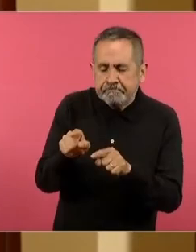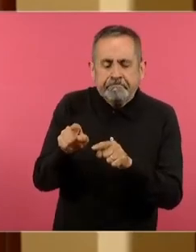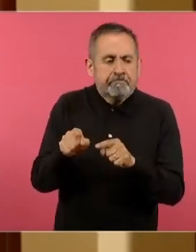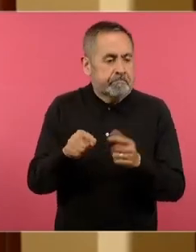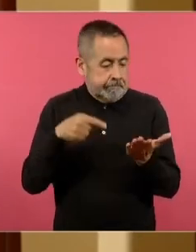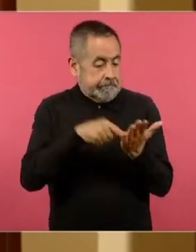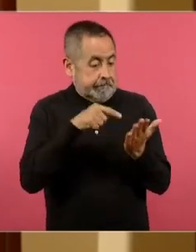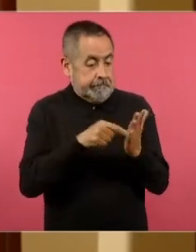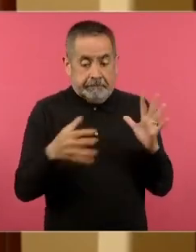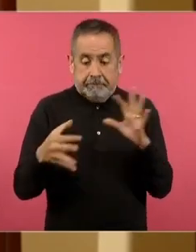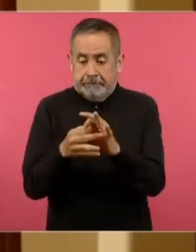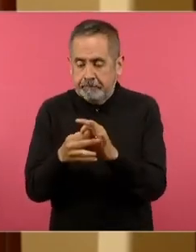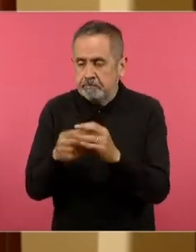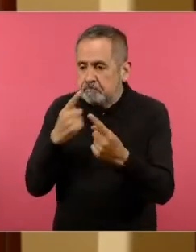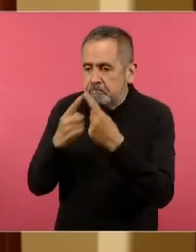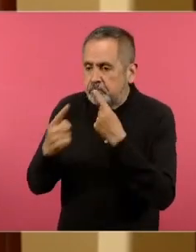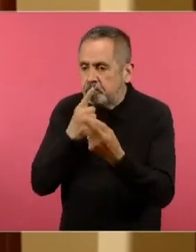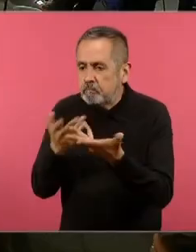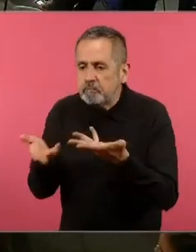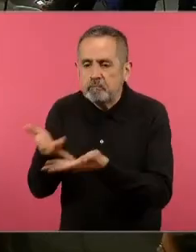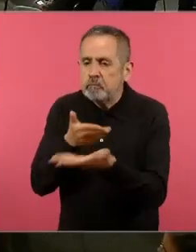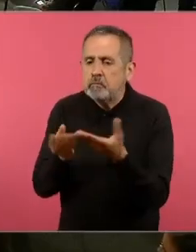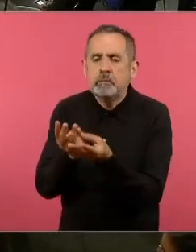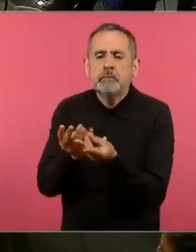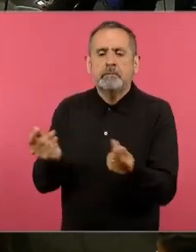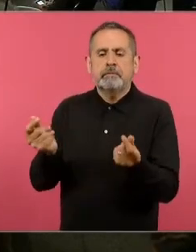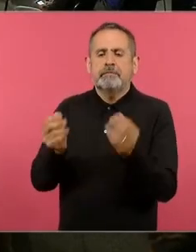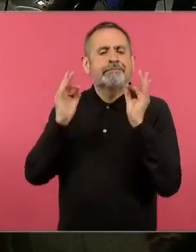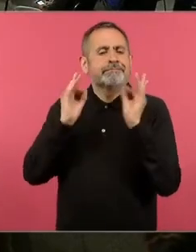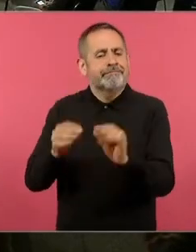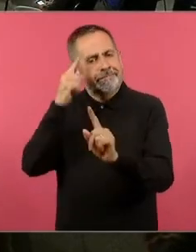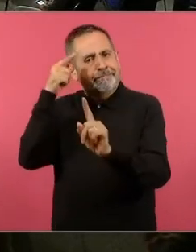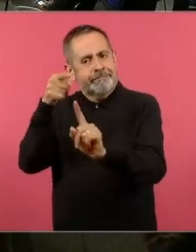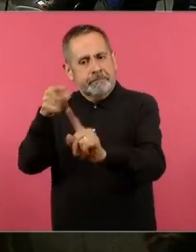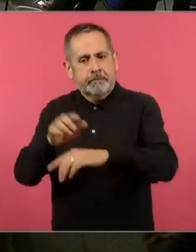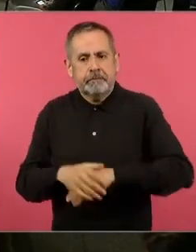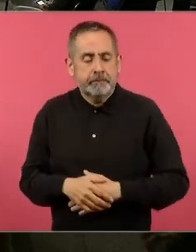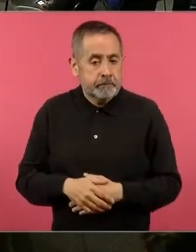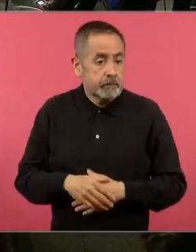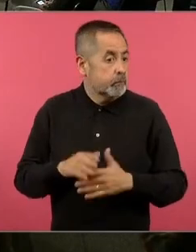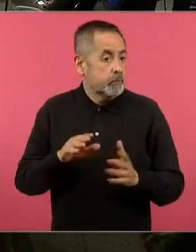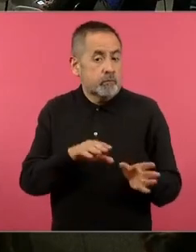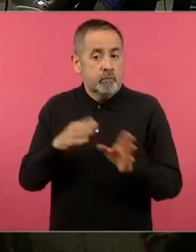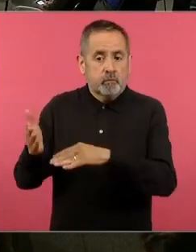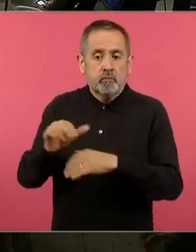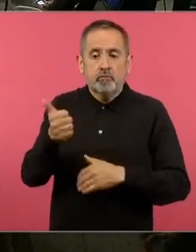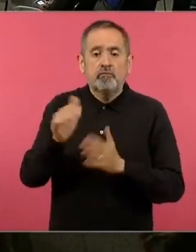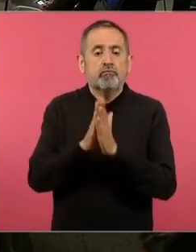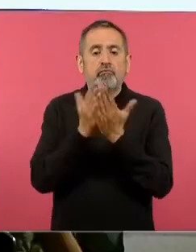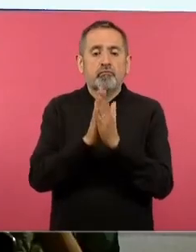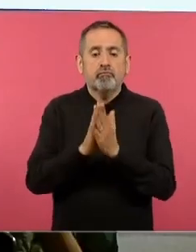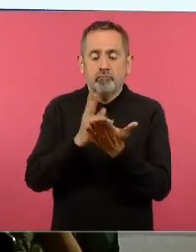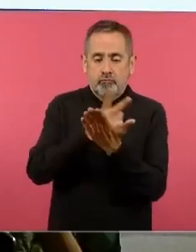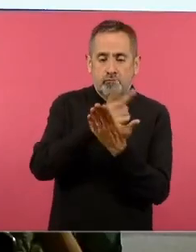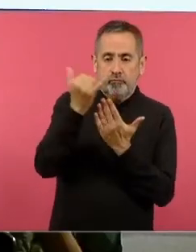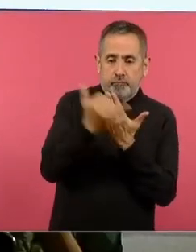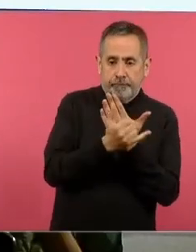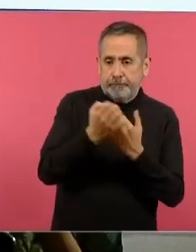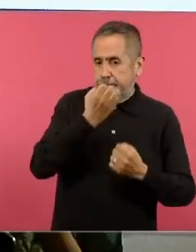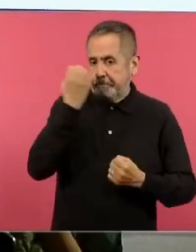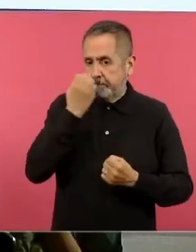desde este escenario. El siguiente libro, que es proyectos escolares, tiene un total de 25